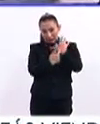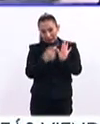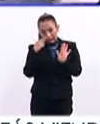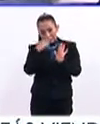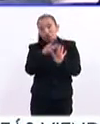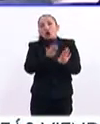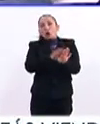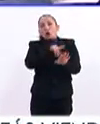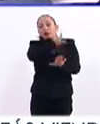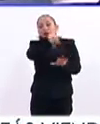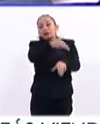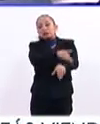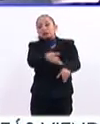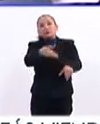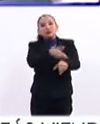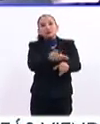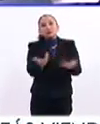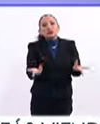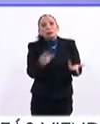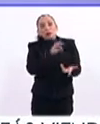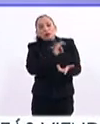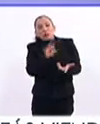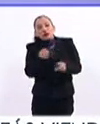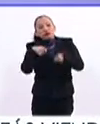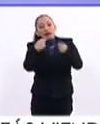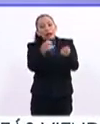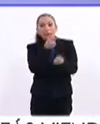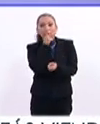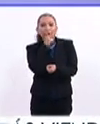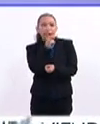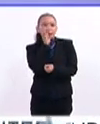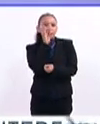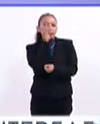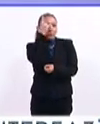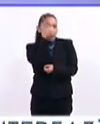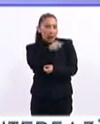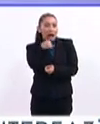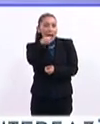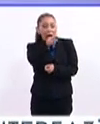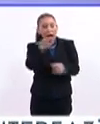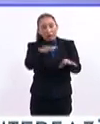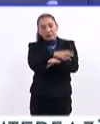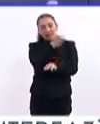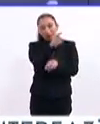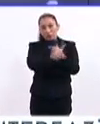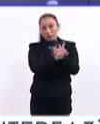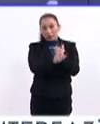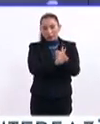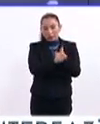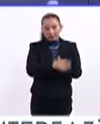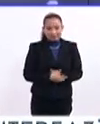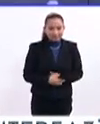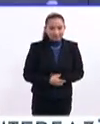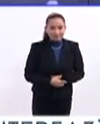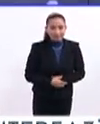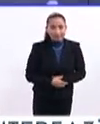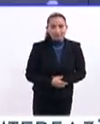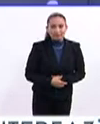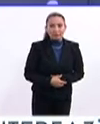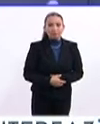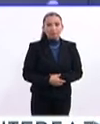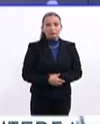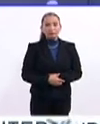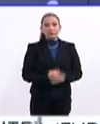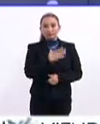¿qué soluciones podemos otorgarle a los padres precisamente para que reviertan este tipo de factores